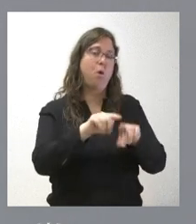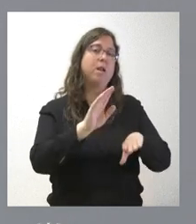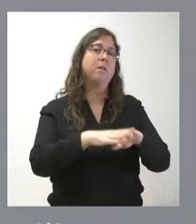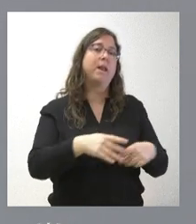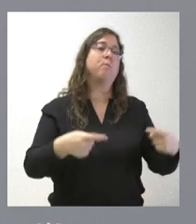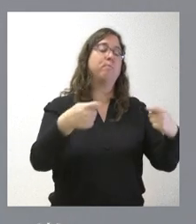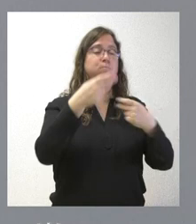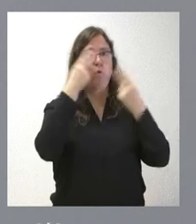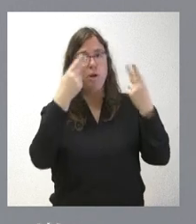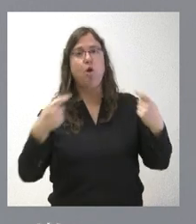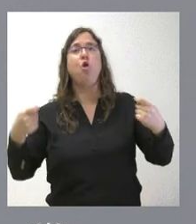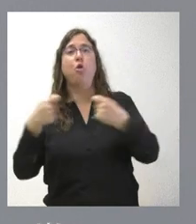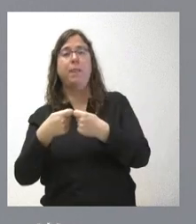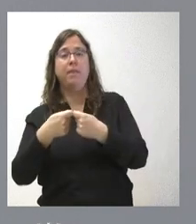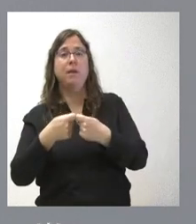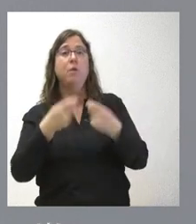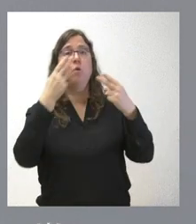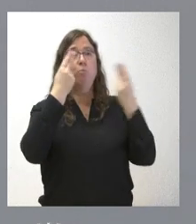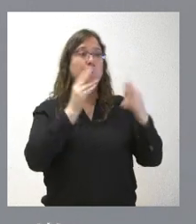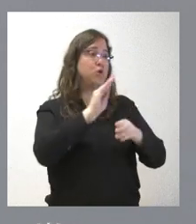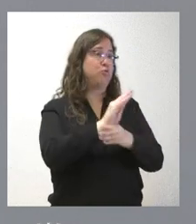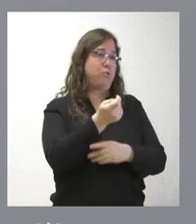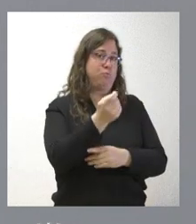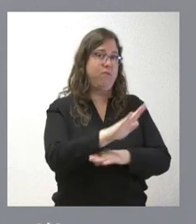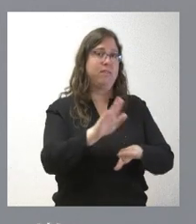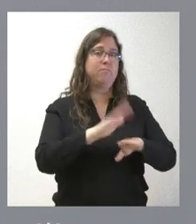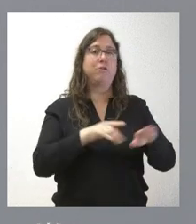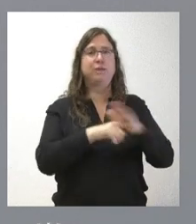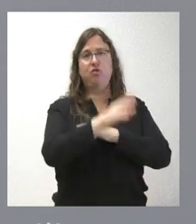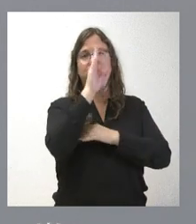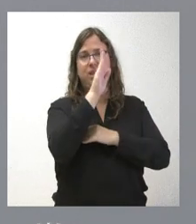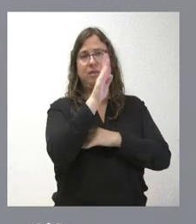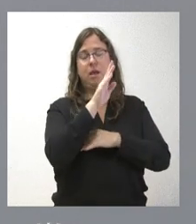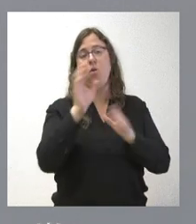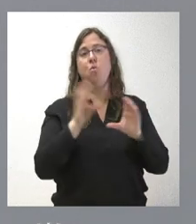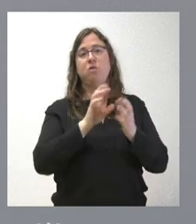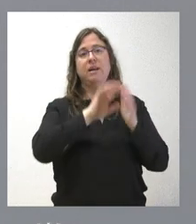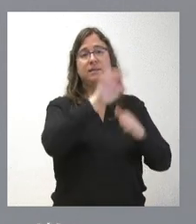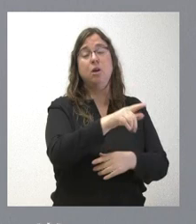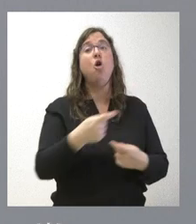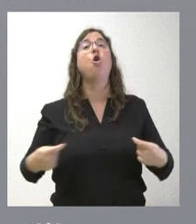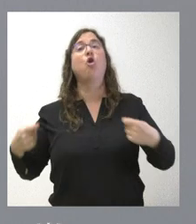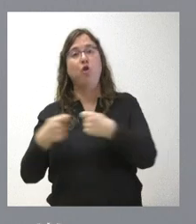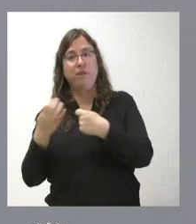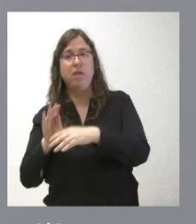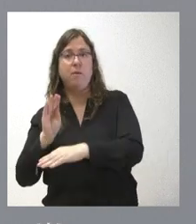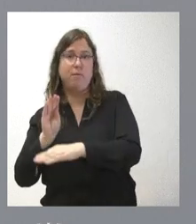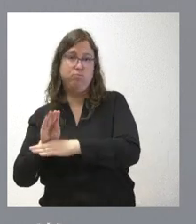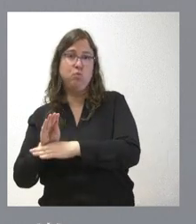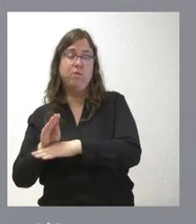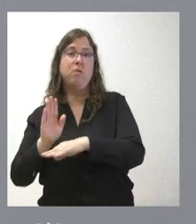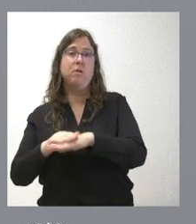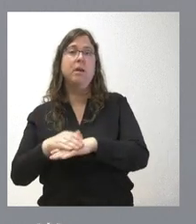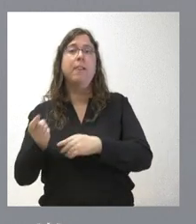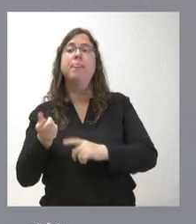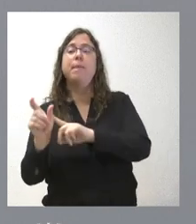concertados. Los centros públicos no exigen una subvención porque es, lógicamente, gestión directa por parte de la Junta de Castilla y León. El centro concertado sí. Lo que hacemos es esta